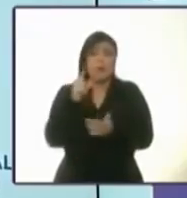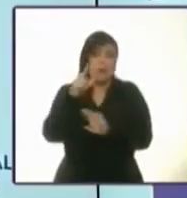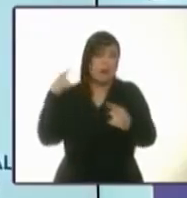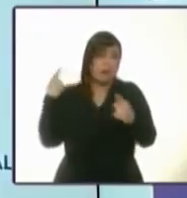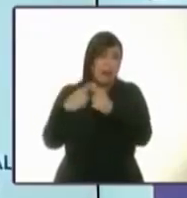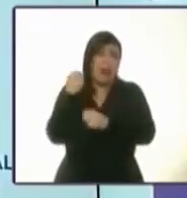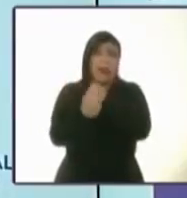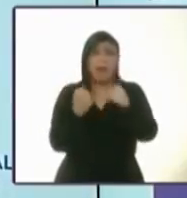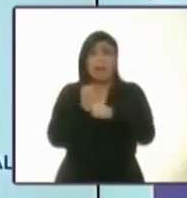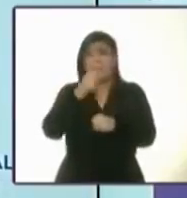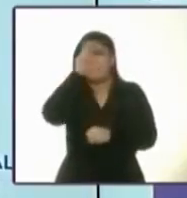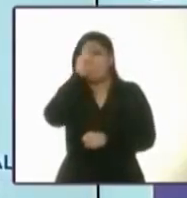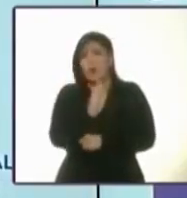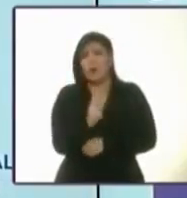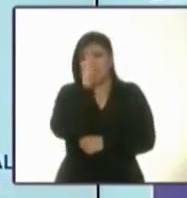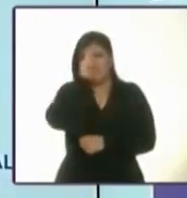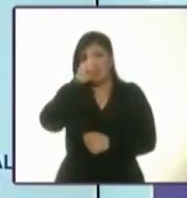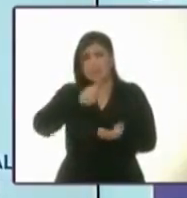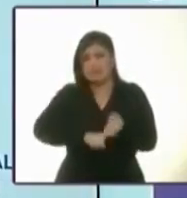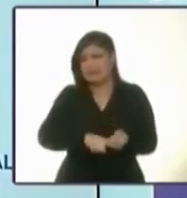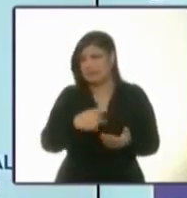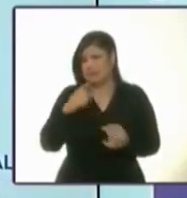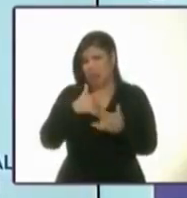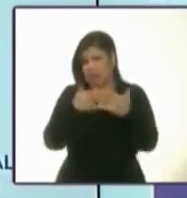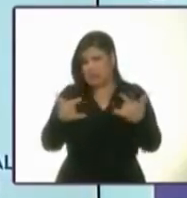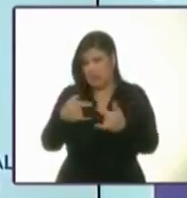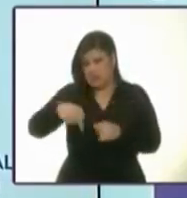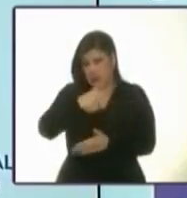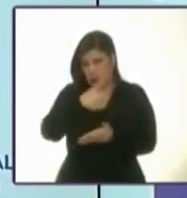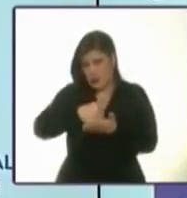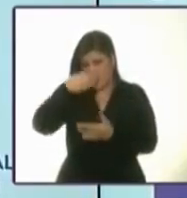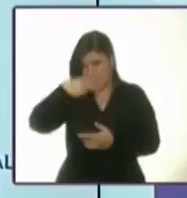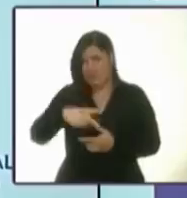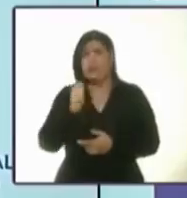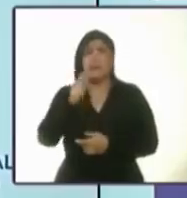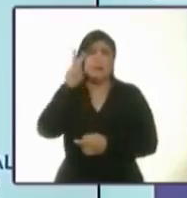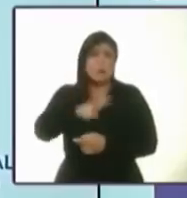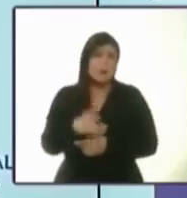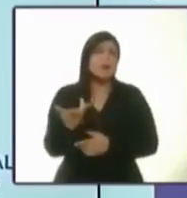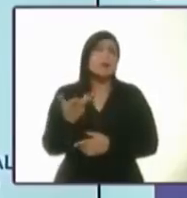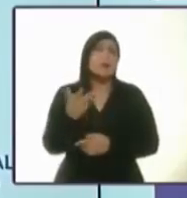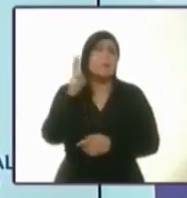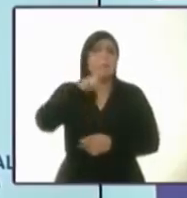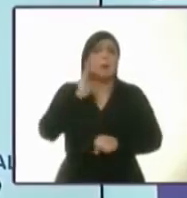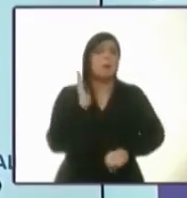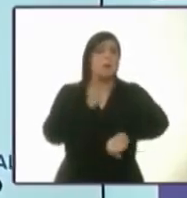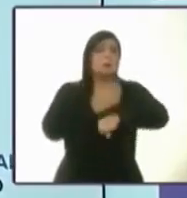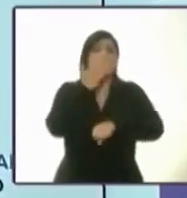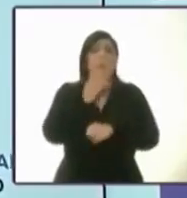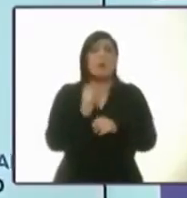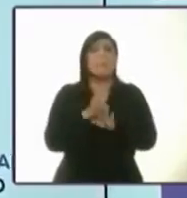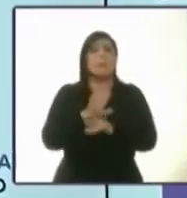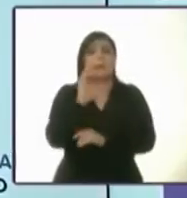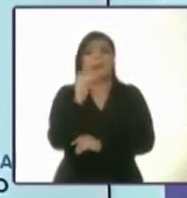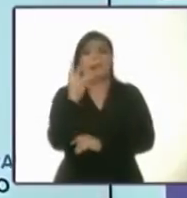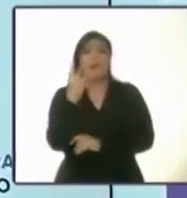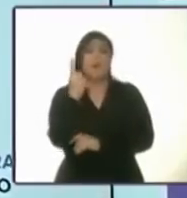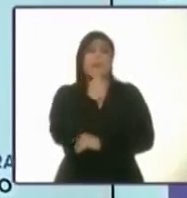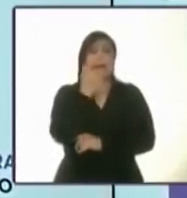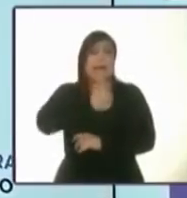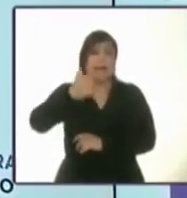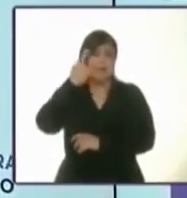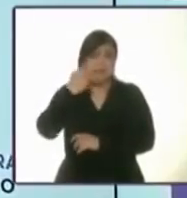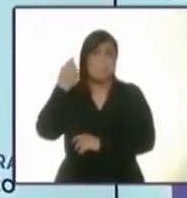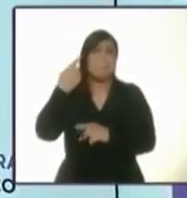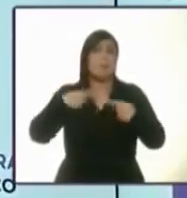más violento de la historia. La impunidad perdona a 94 de cada 100 personas. También